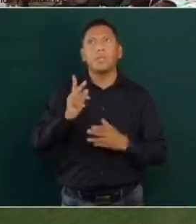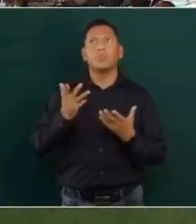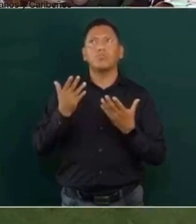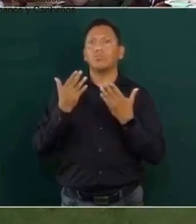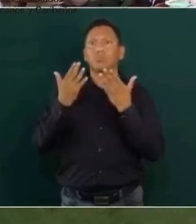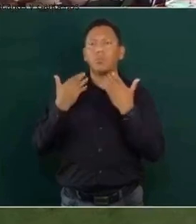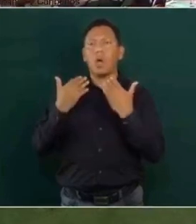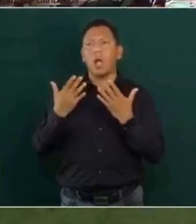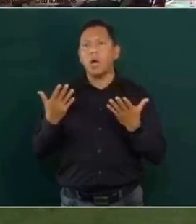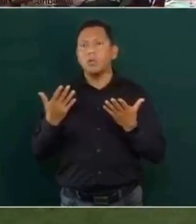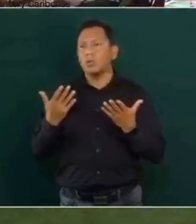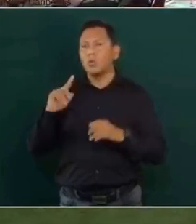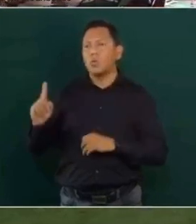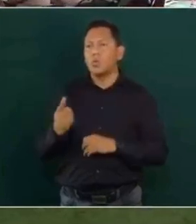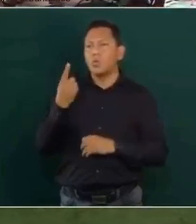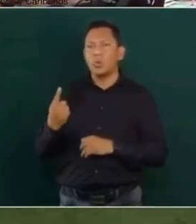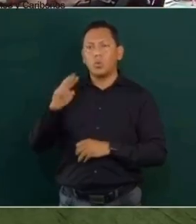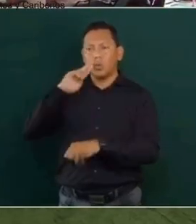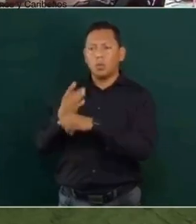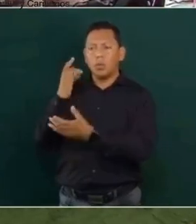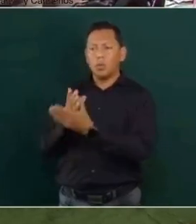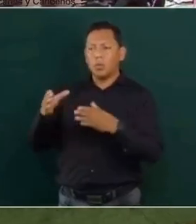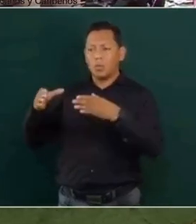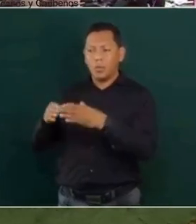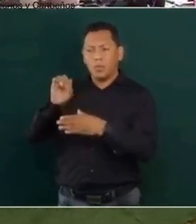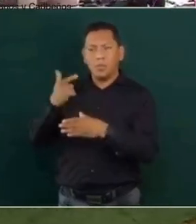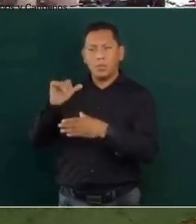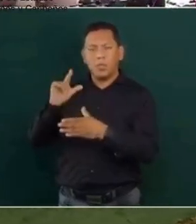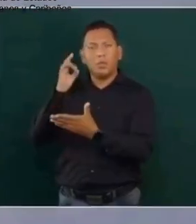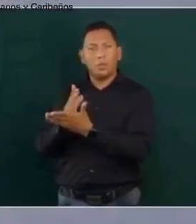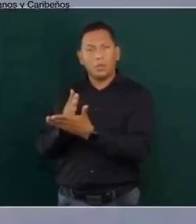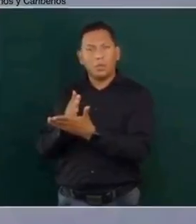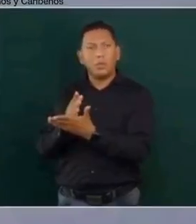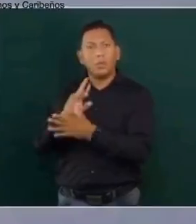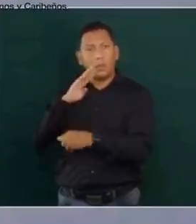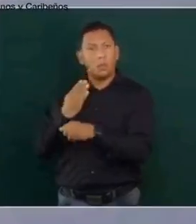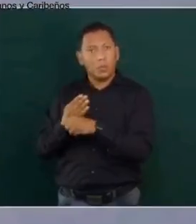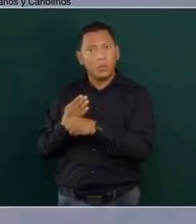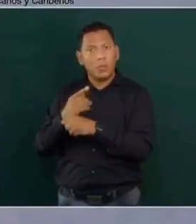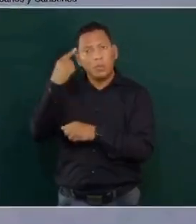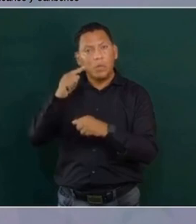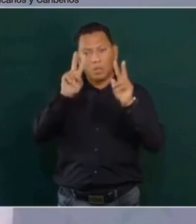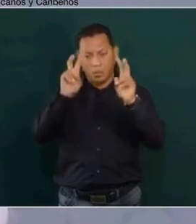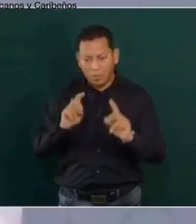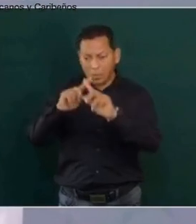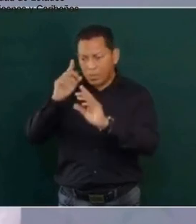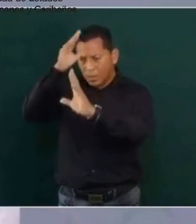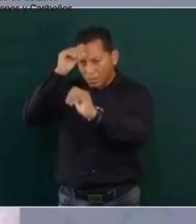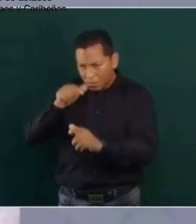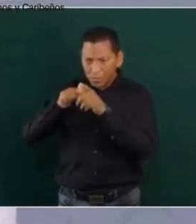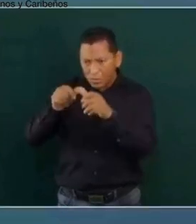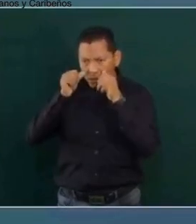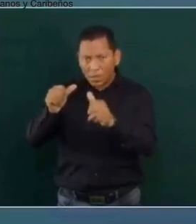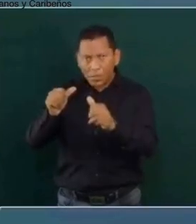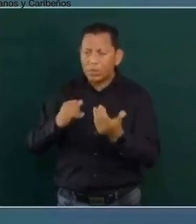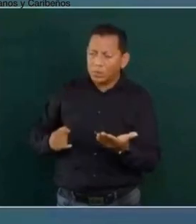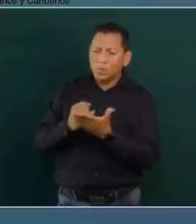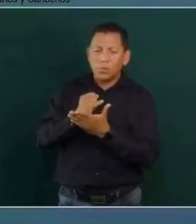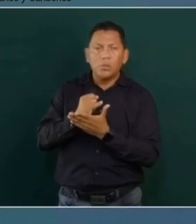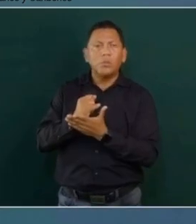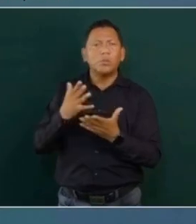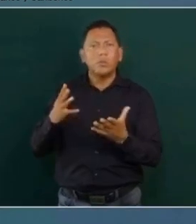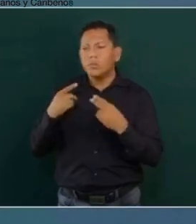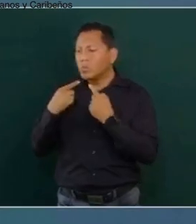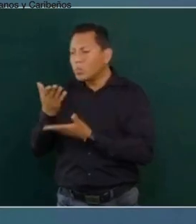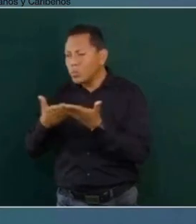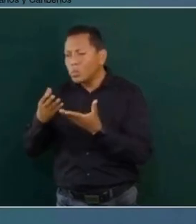órgano permanente de la CELAC que se haga cargo de darle seguimiento a todos los acuerdos, las decisiones que tomamos de